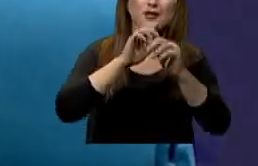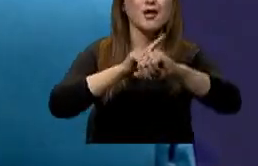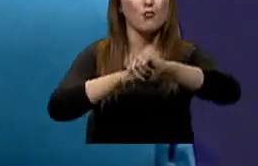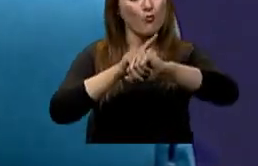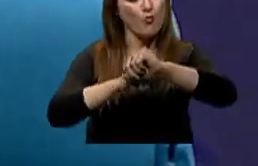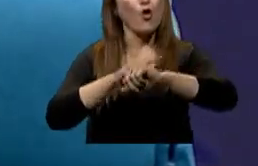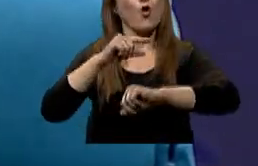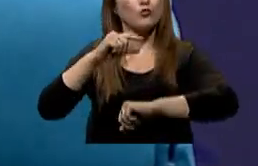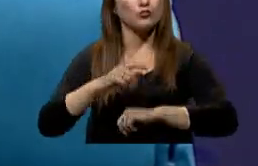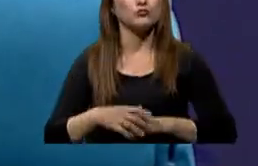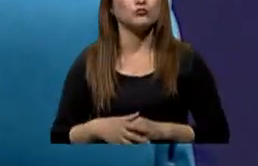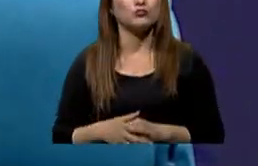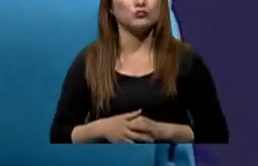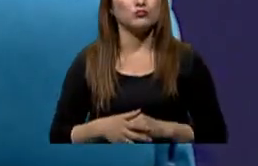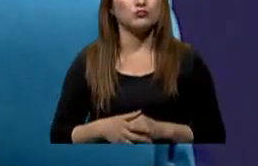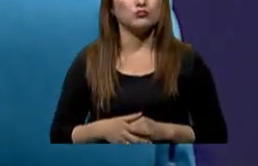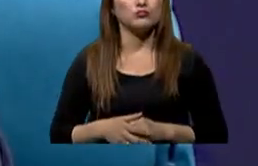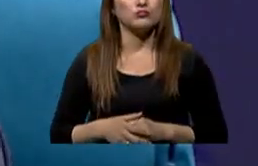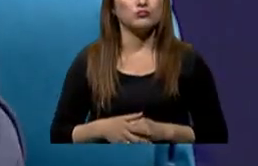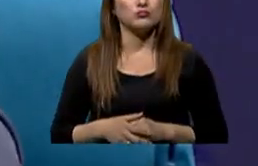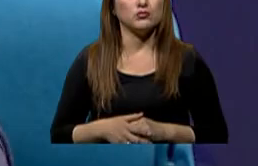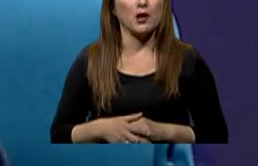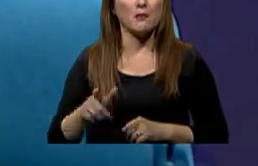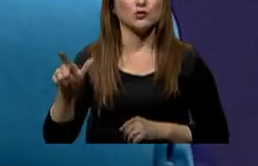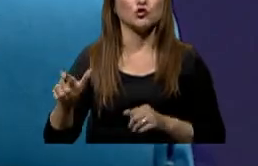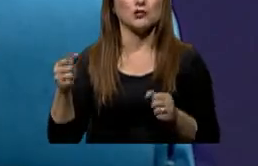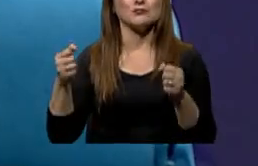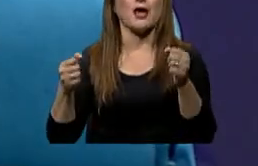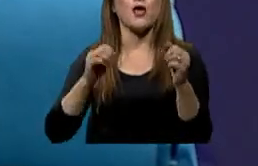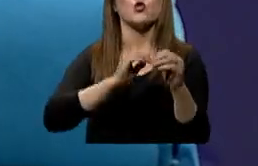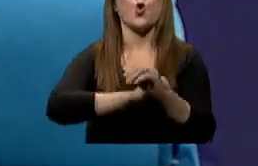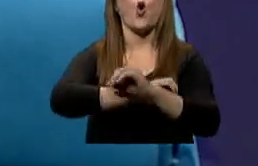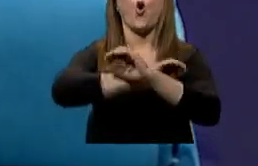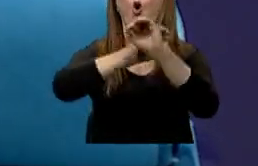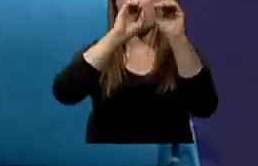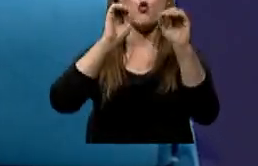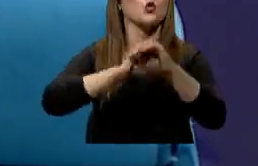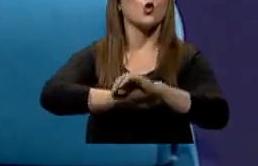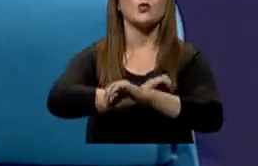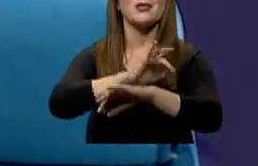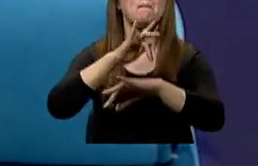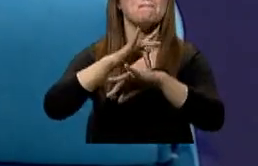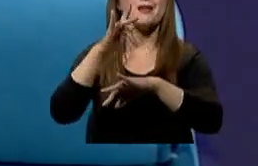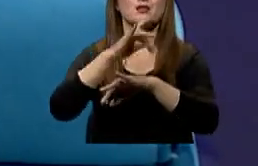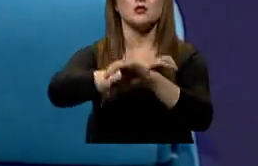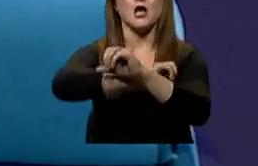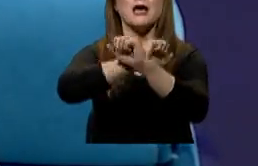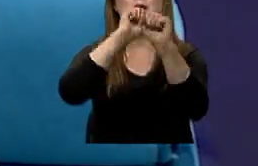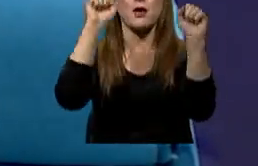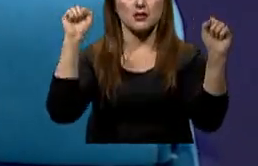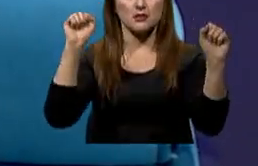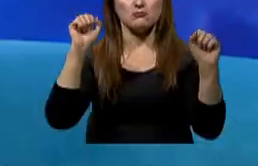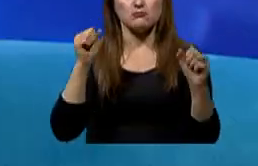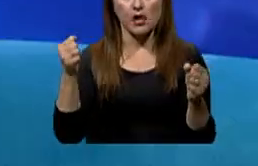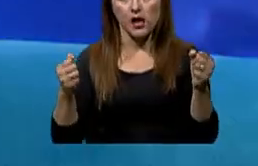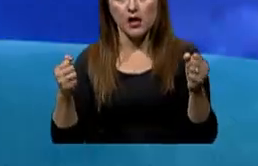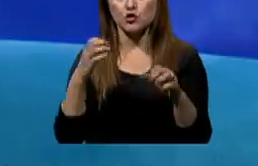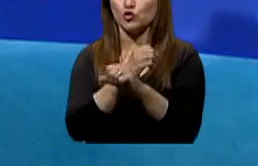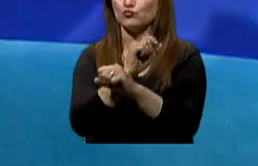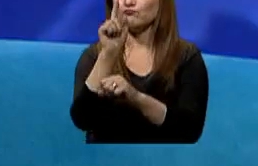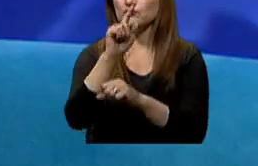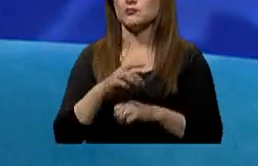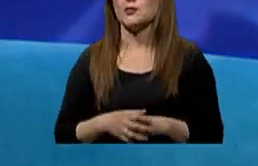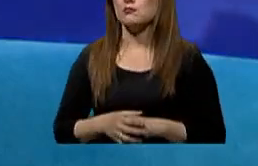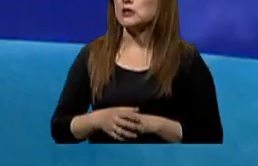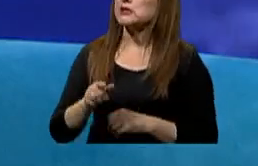peligroso que estos pacientes manejen, inclusive en el día, y es importante que busquemos ayuda. Finalmente, en este sentido, ¿hay alguna forma natural